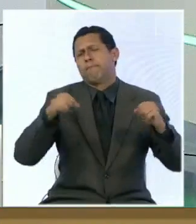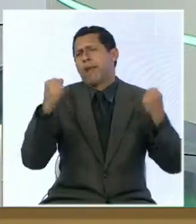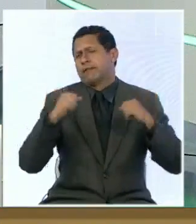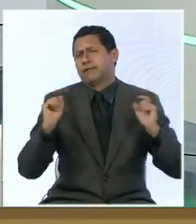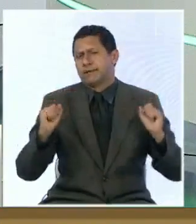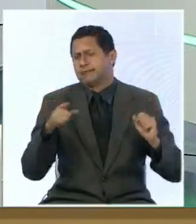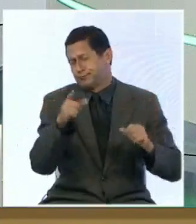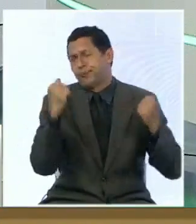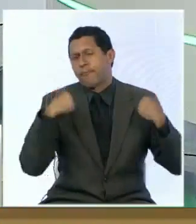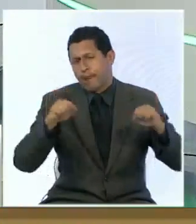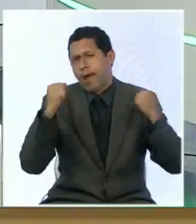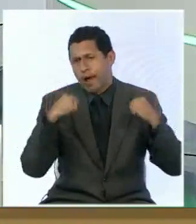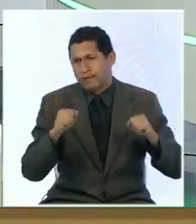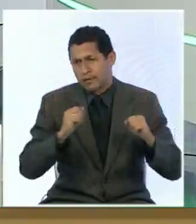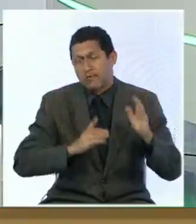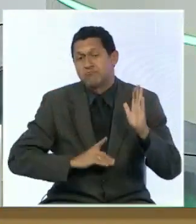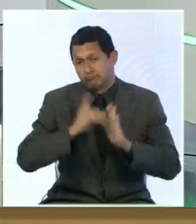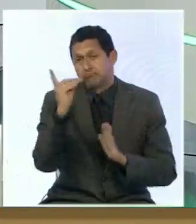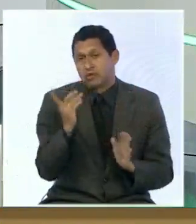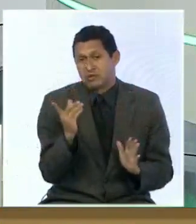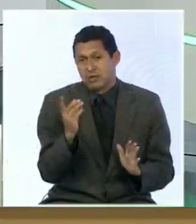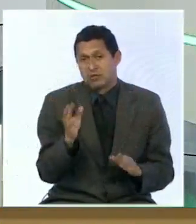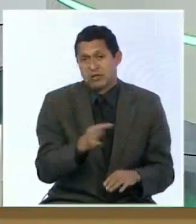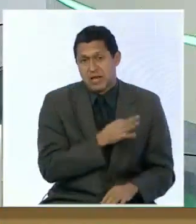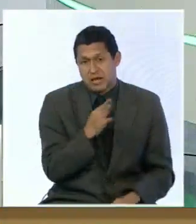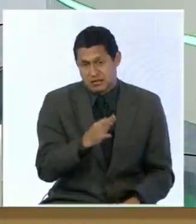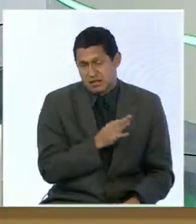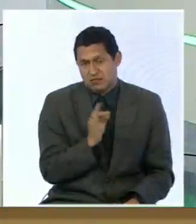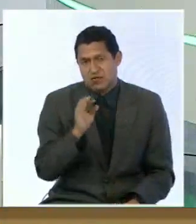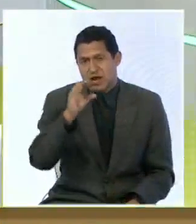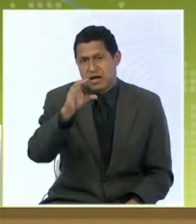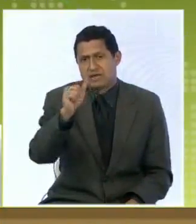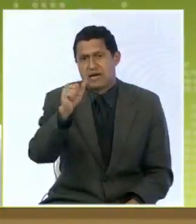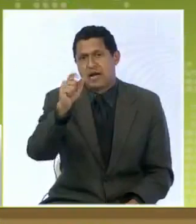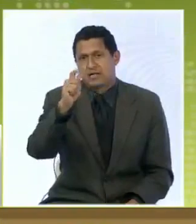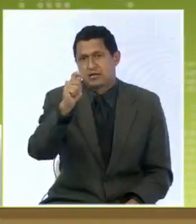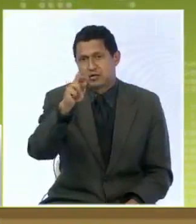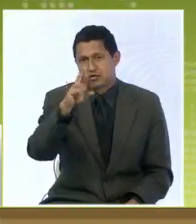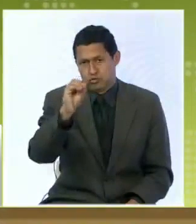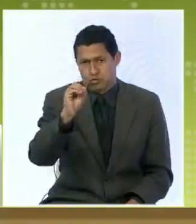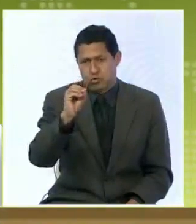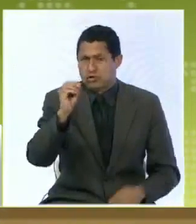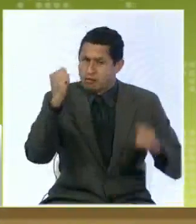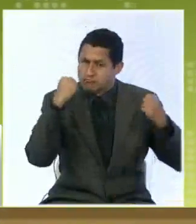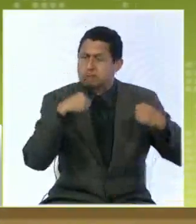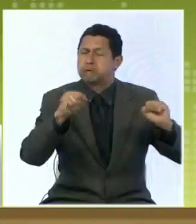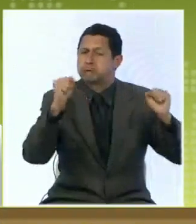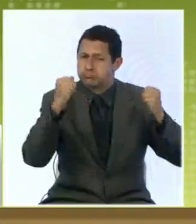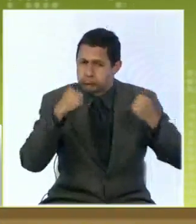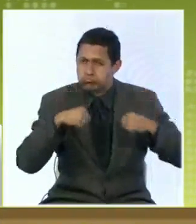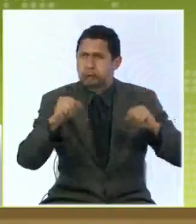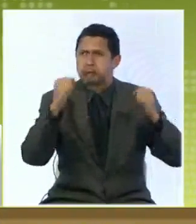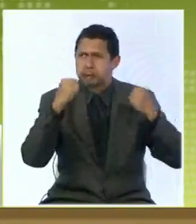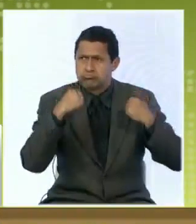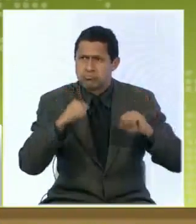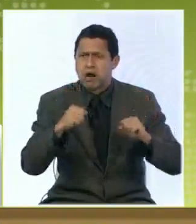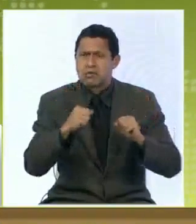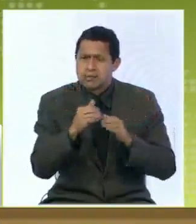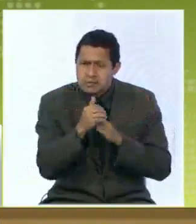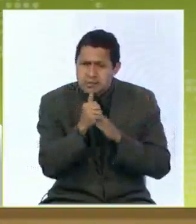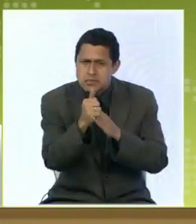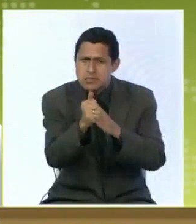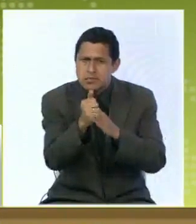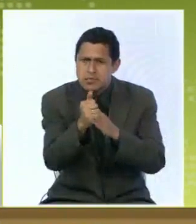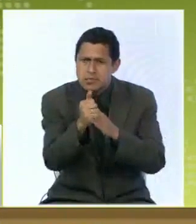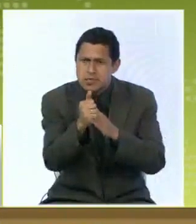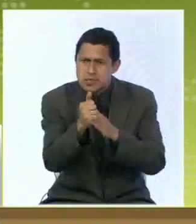con ejercicio que fueron desarrollados por la señora Fresia Castro y son ejercicios que están siendo guiados como una